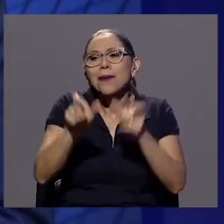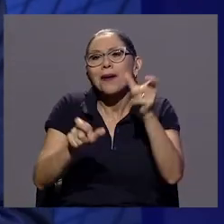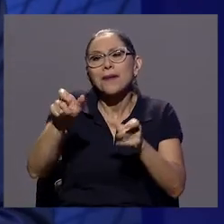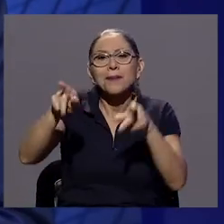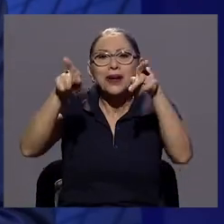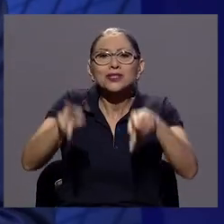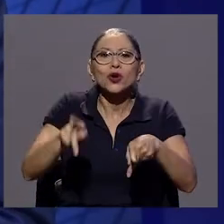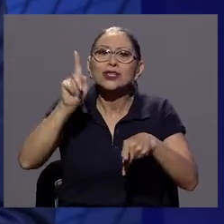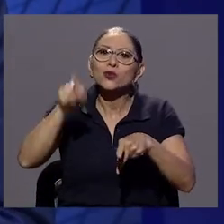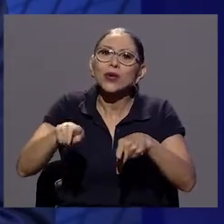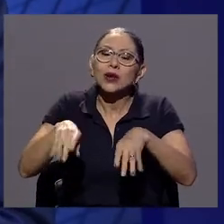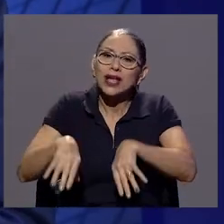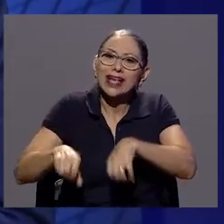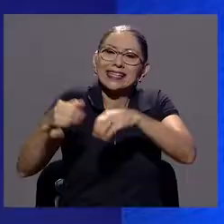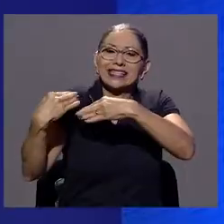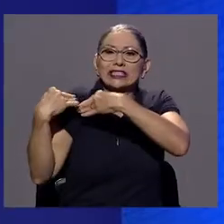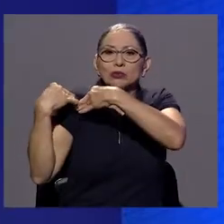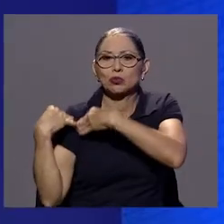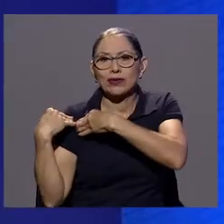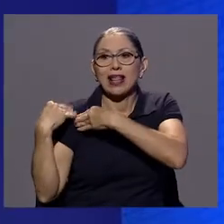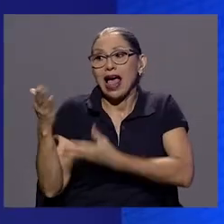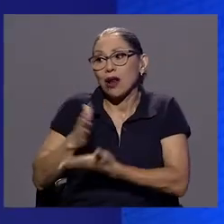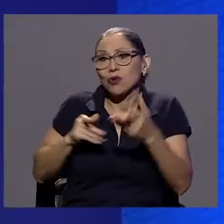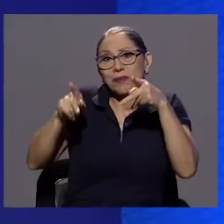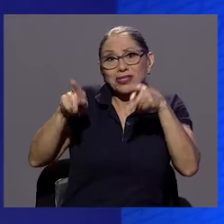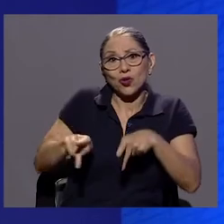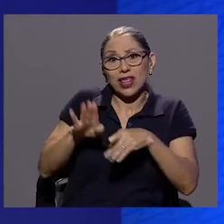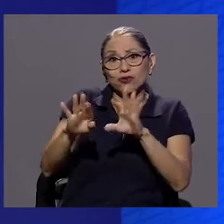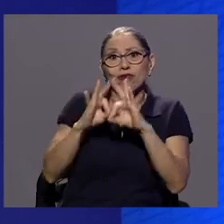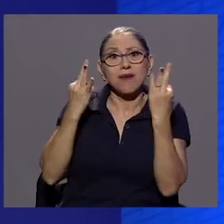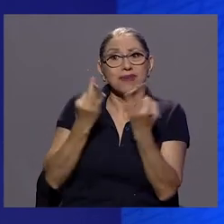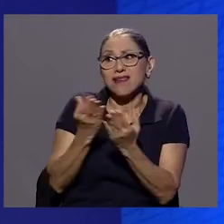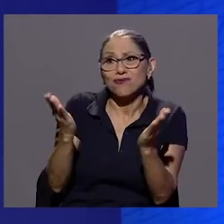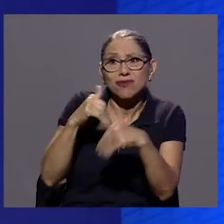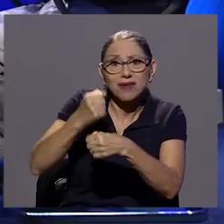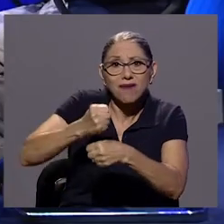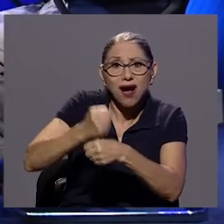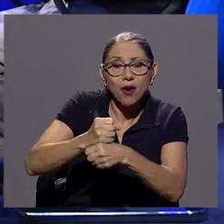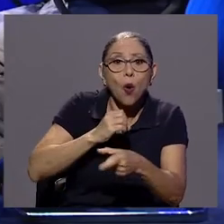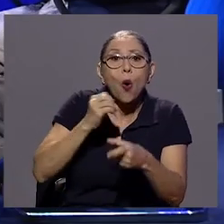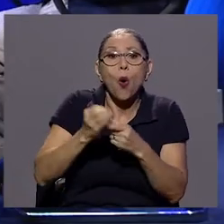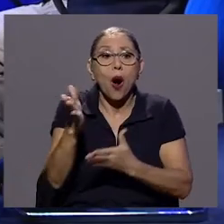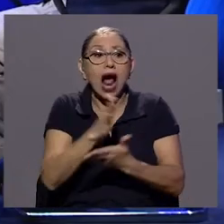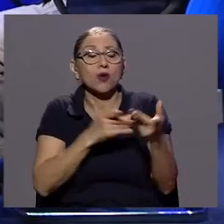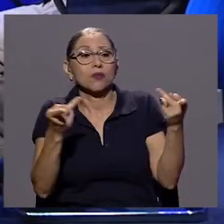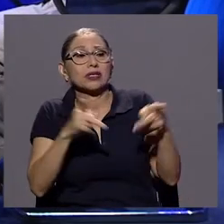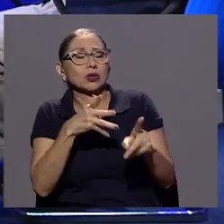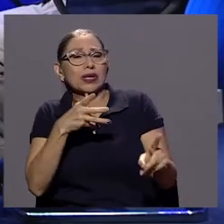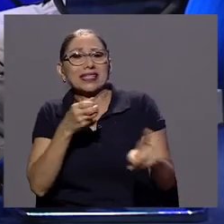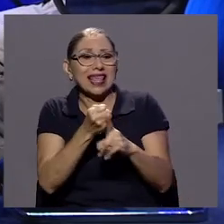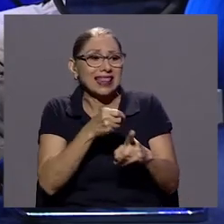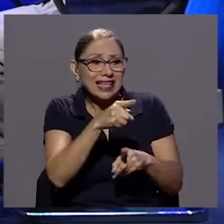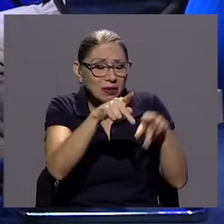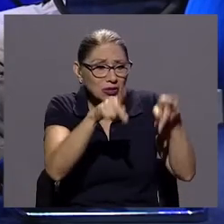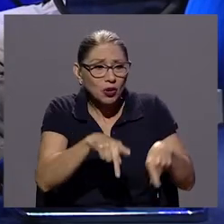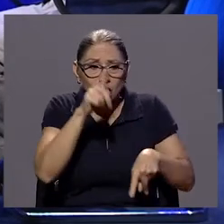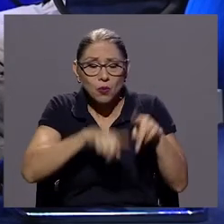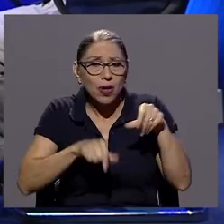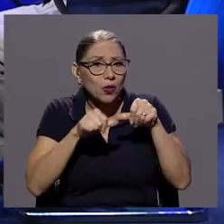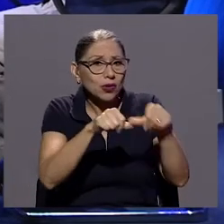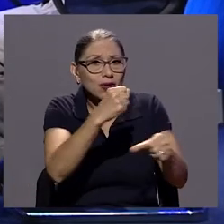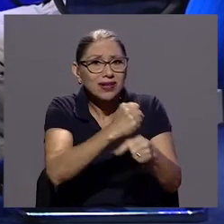hombro a un familiar que se quedó sin trabajo o sufrió un accidente y ya no pudo generar ingreso a una familia. Entonces son eventos que